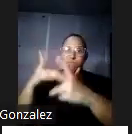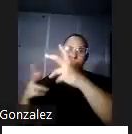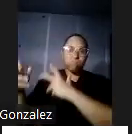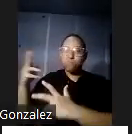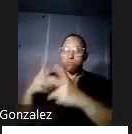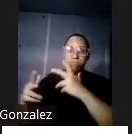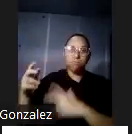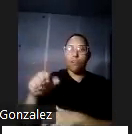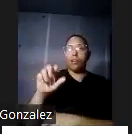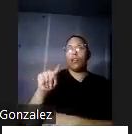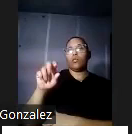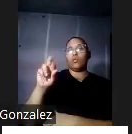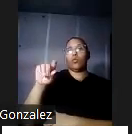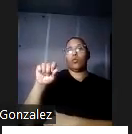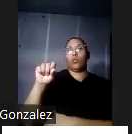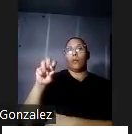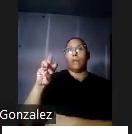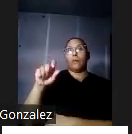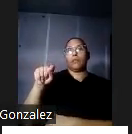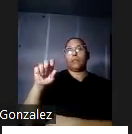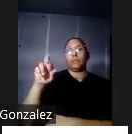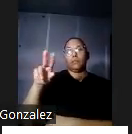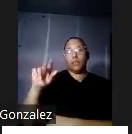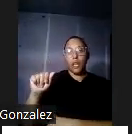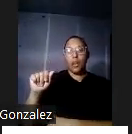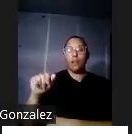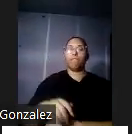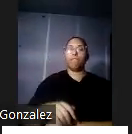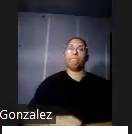las planchas de aluminio detrás de los vitrales